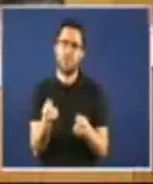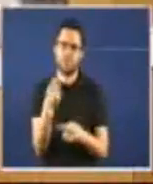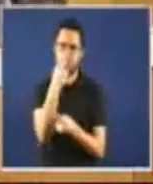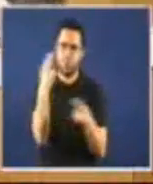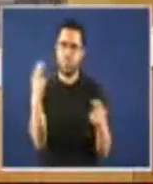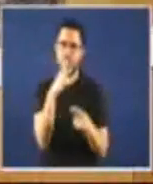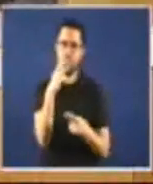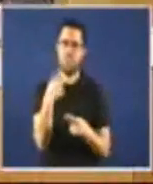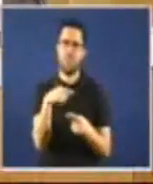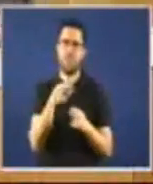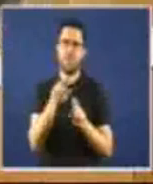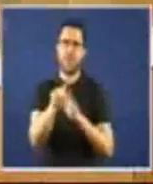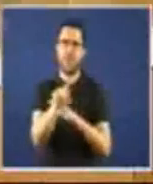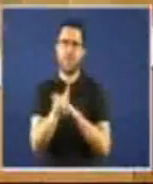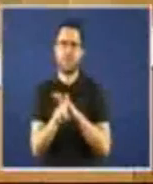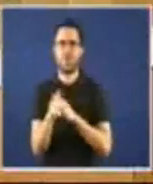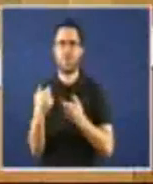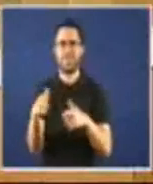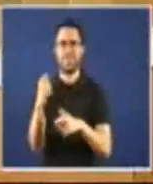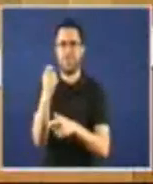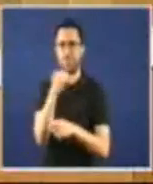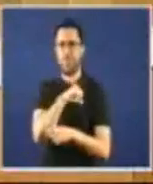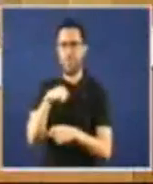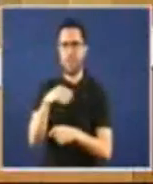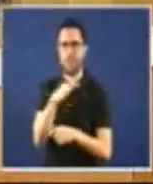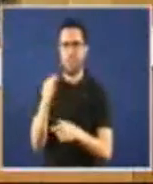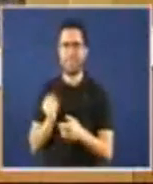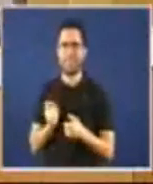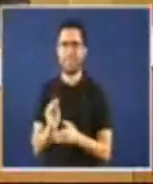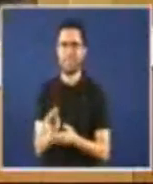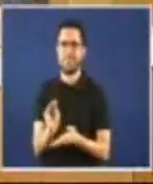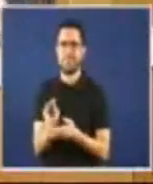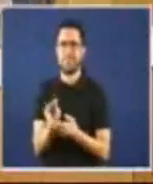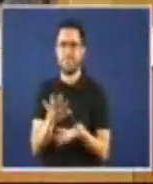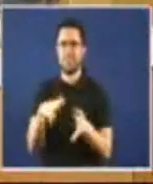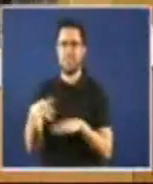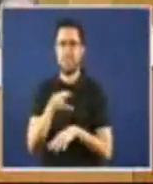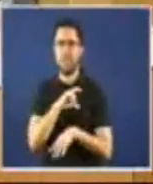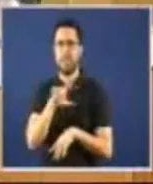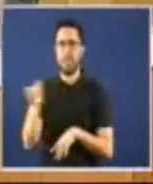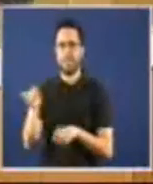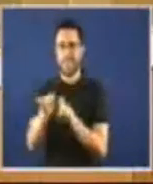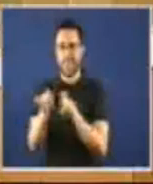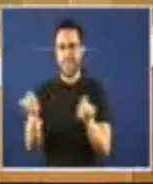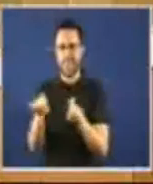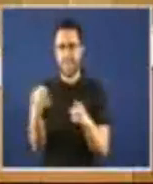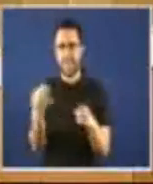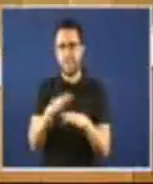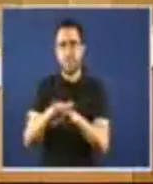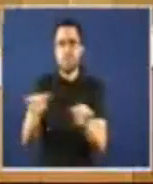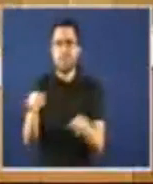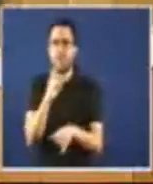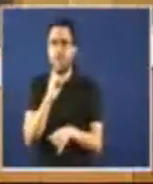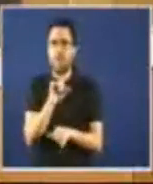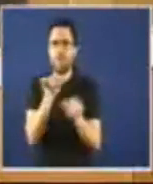a recesión que padece o sector privado e portanto o investimento empresarial maiormente exigiría ser compensado ou contrapesado por un aumento do